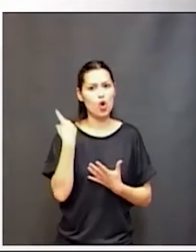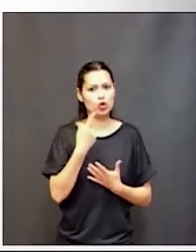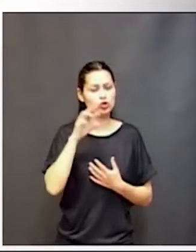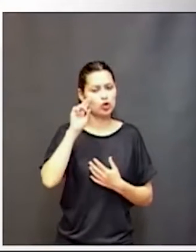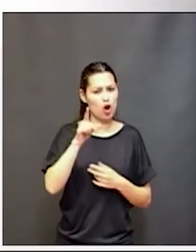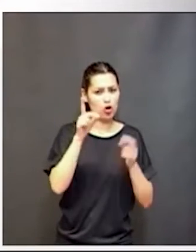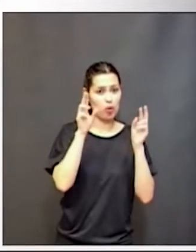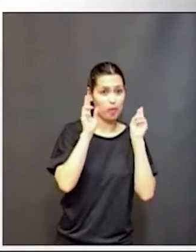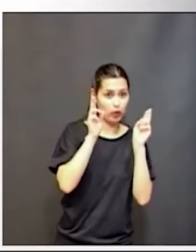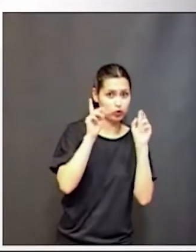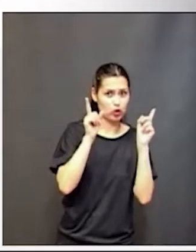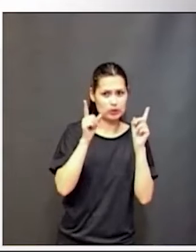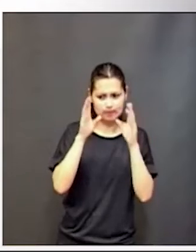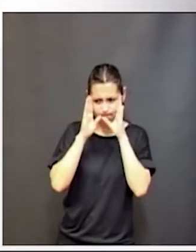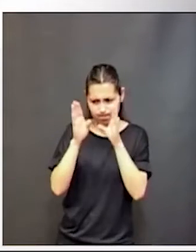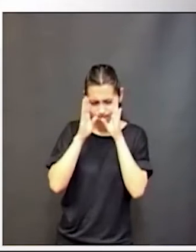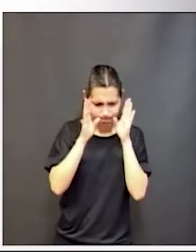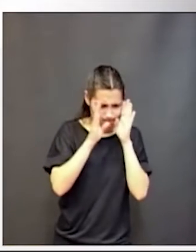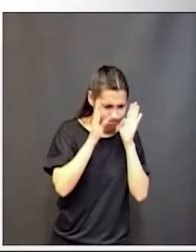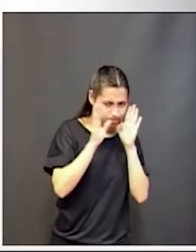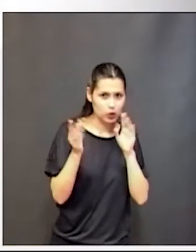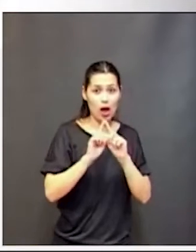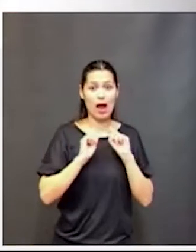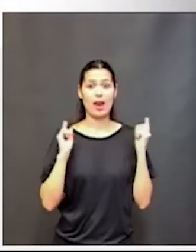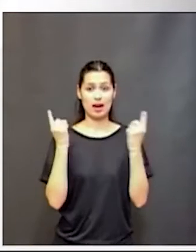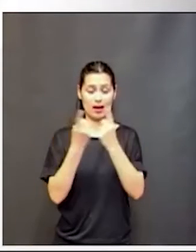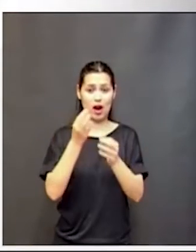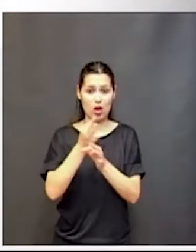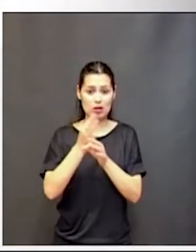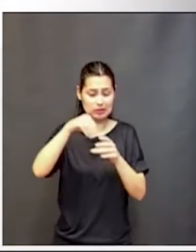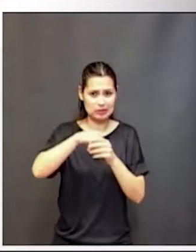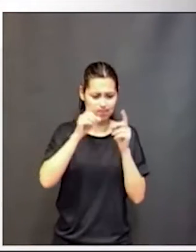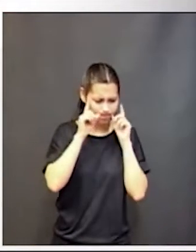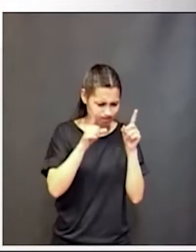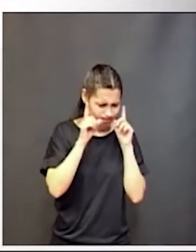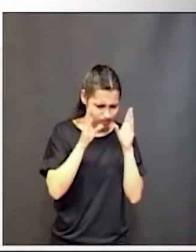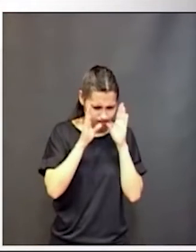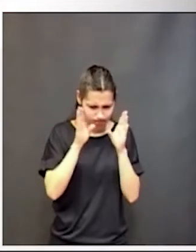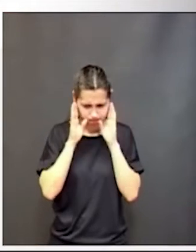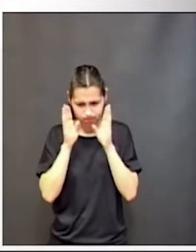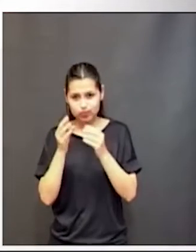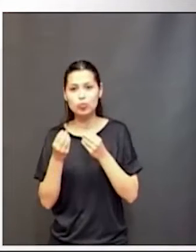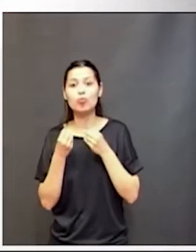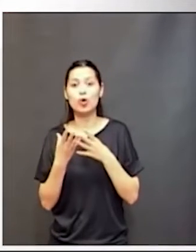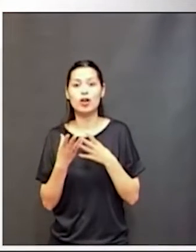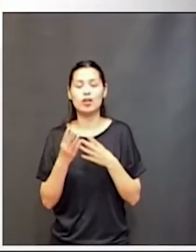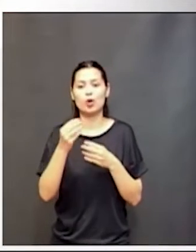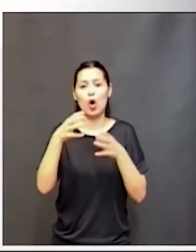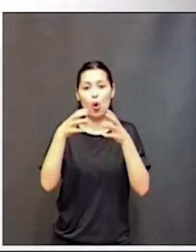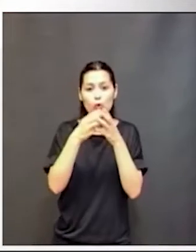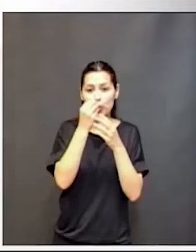nuestras aulas los nutrientes nos van a permitir que ese neurodesarrollo sea